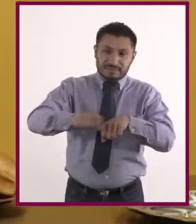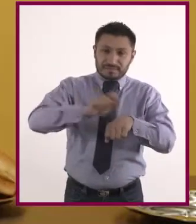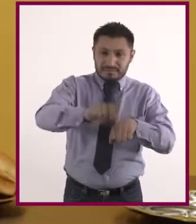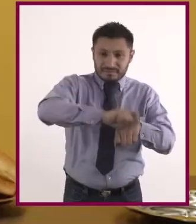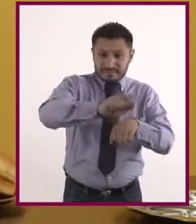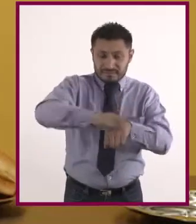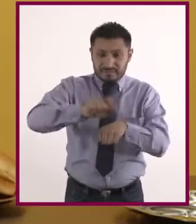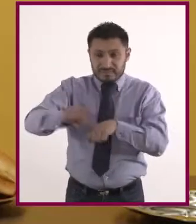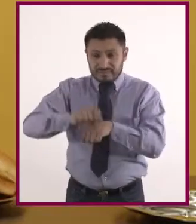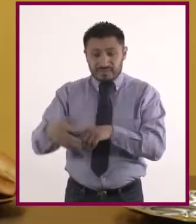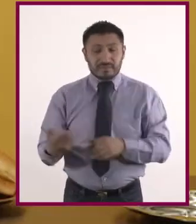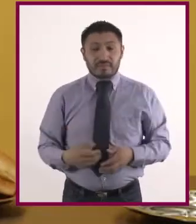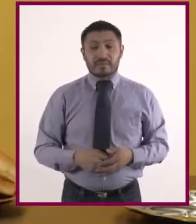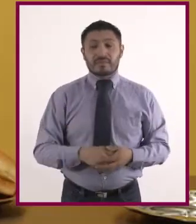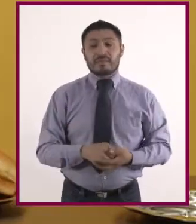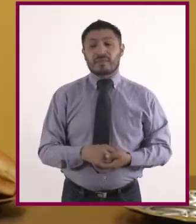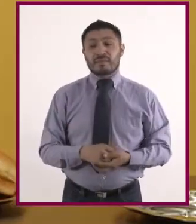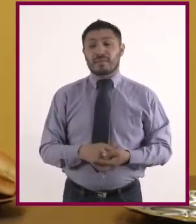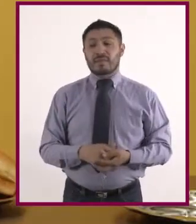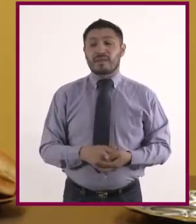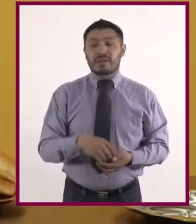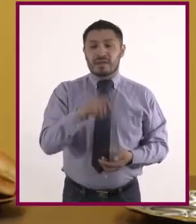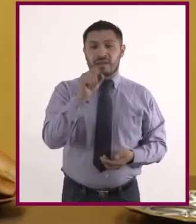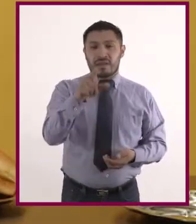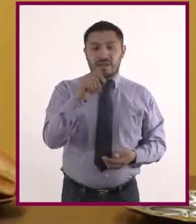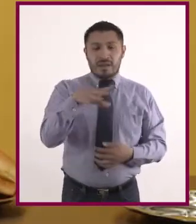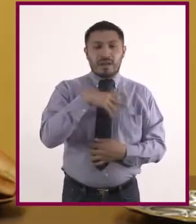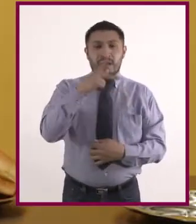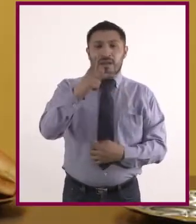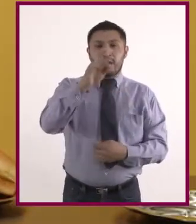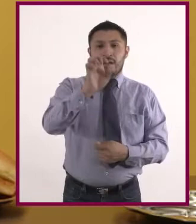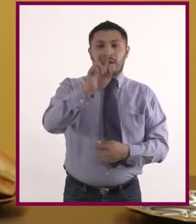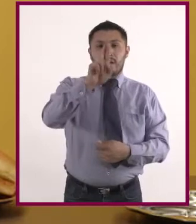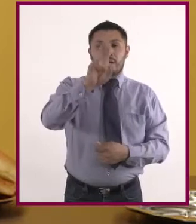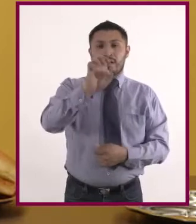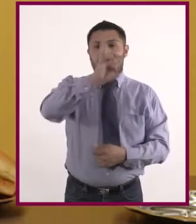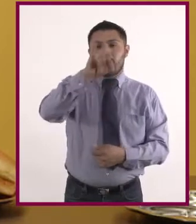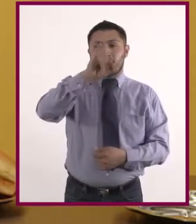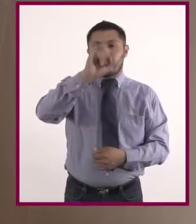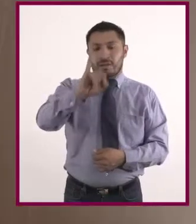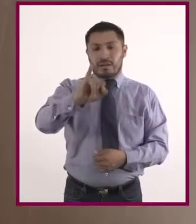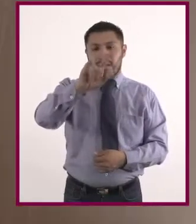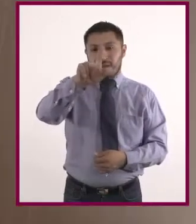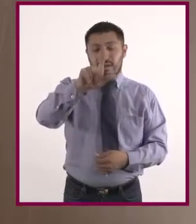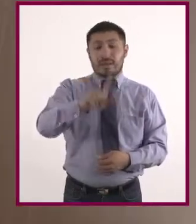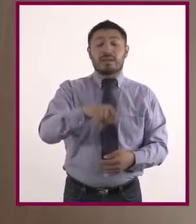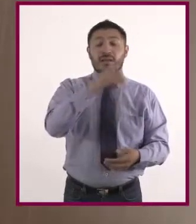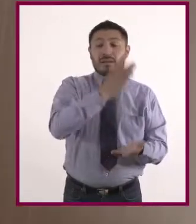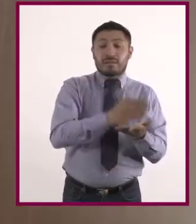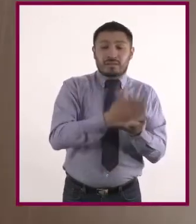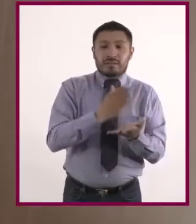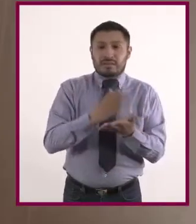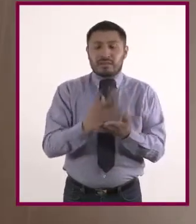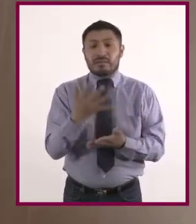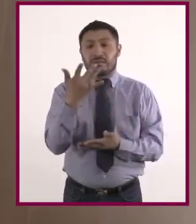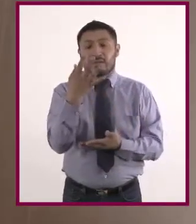una zanahoria mediana grande, ya tenemos nuestro perejil picado, nuestros 50 gramos de harina,